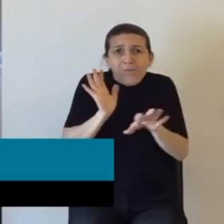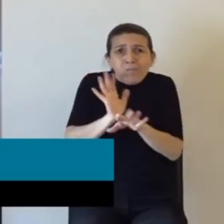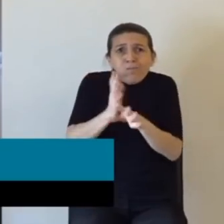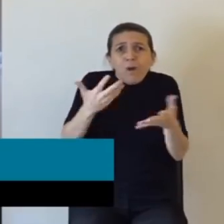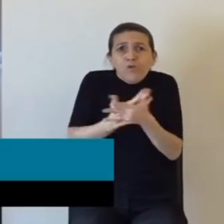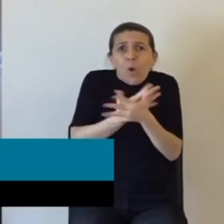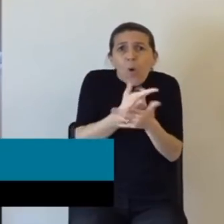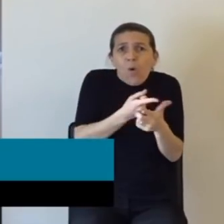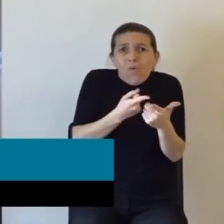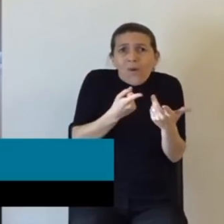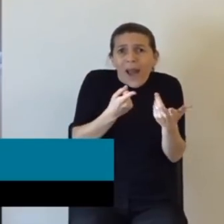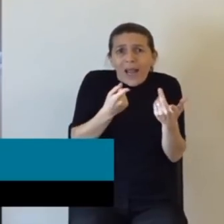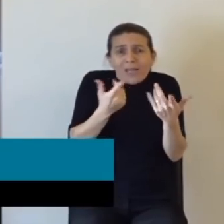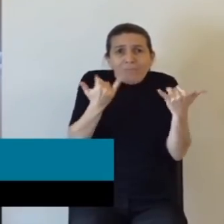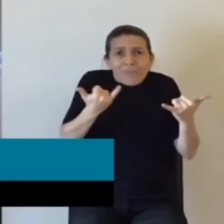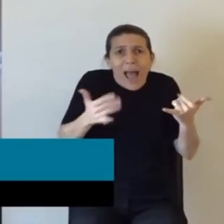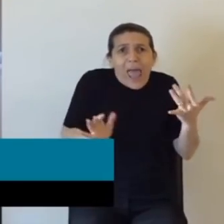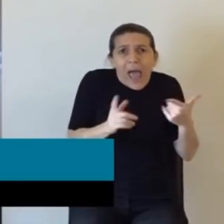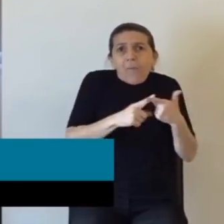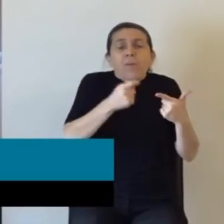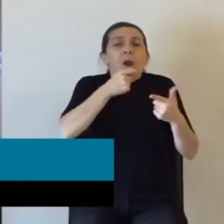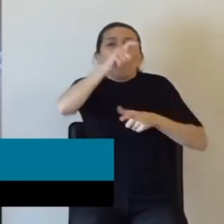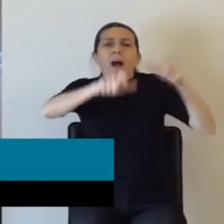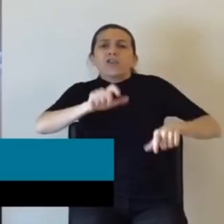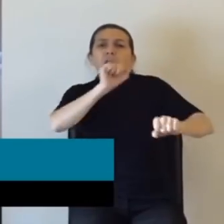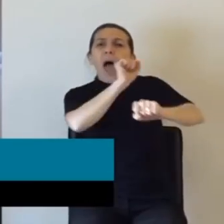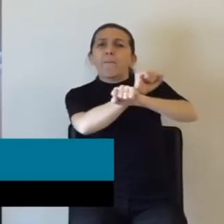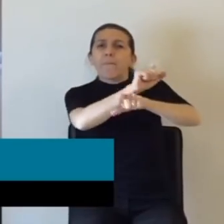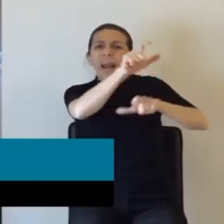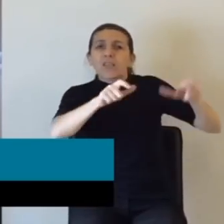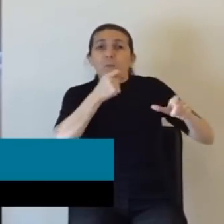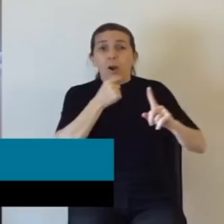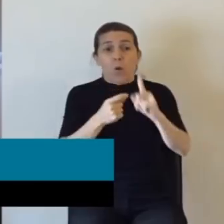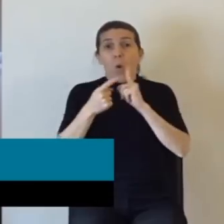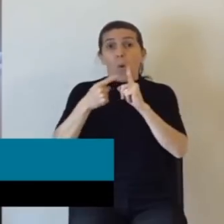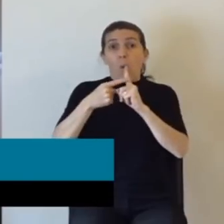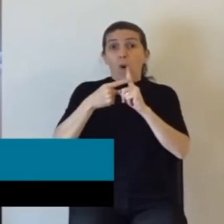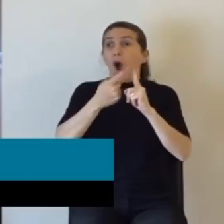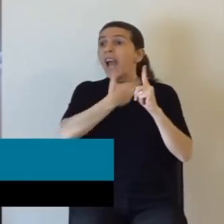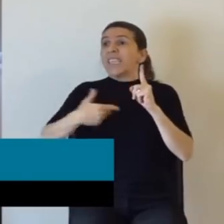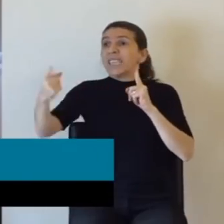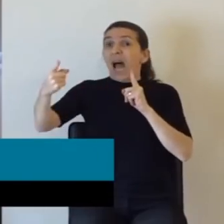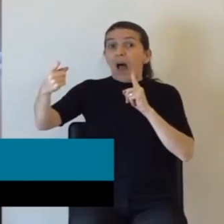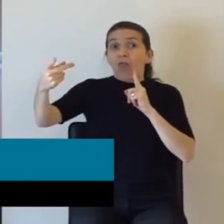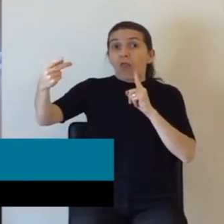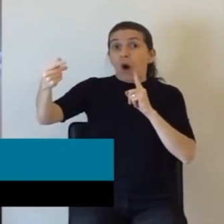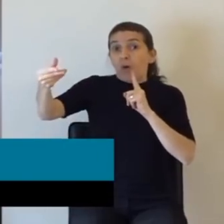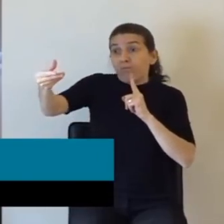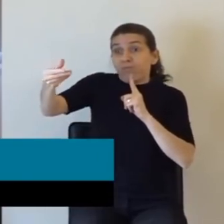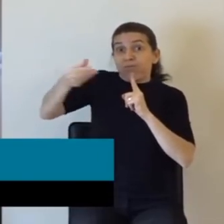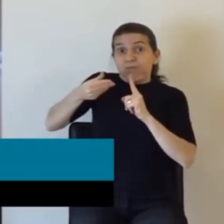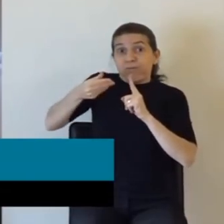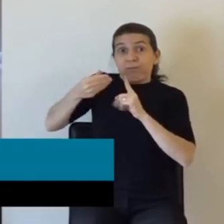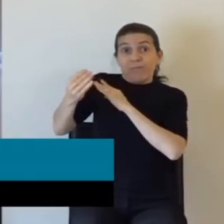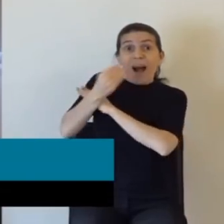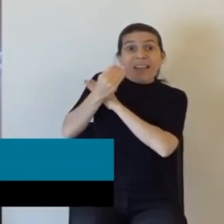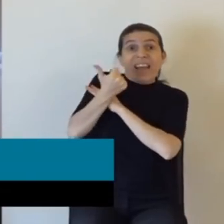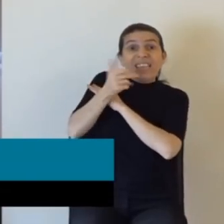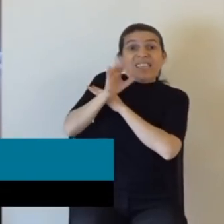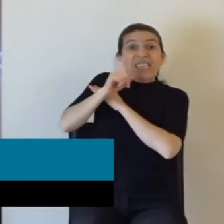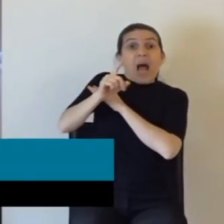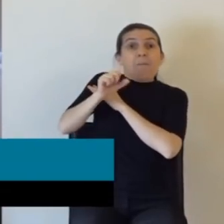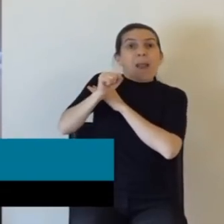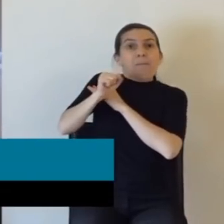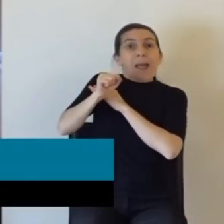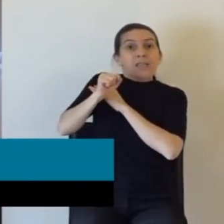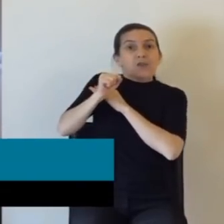Porque cada preso aproximadamente implica para el Estado un gasto de unos 60.000 pesos, pero si los familiares no les llevan comida,